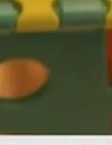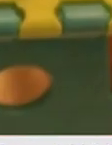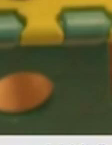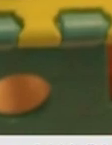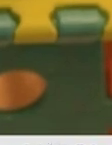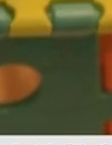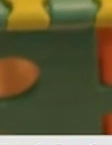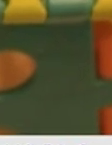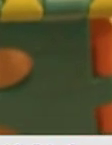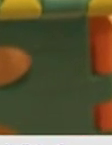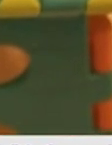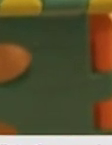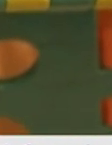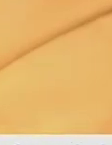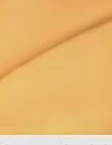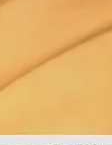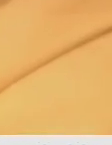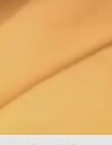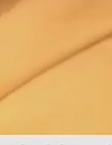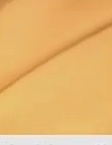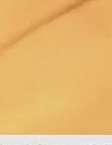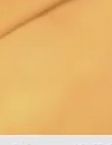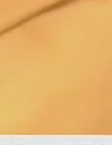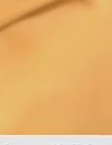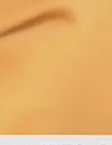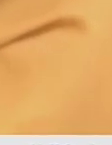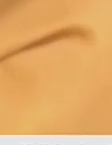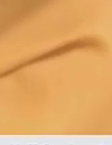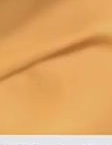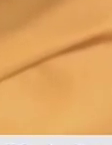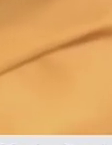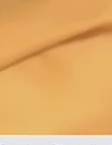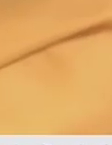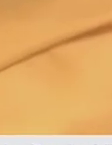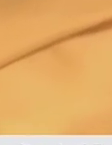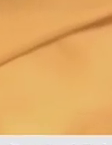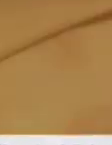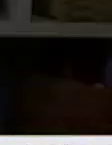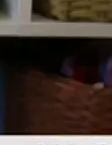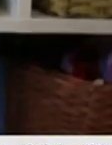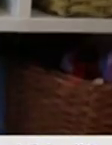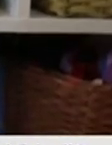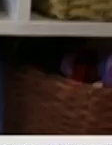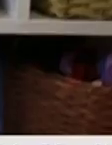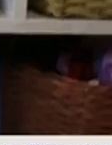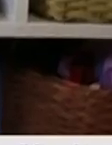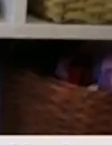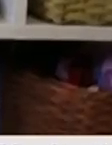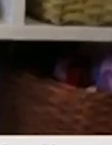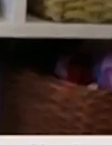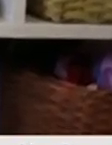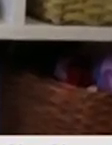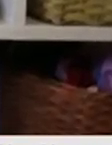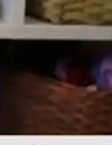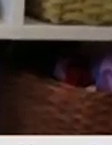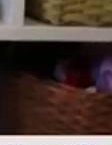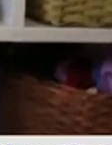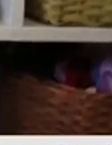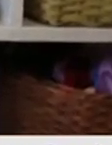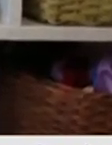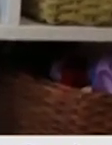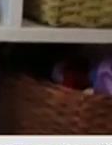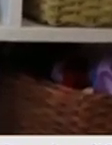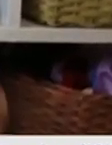pueden salvarme si ya no hay tiempo del rey quien le puso la corona a un bicho que es